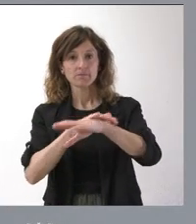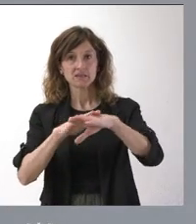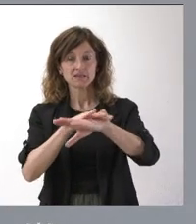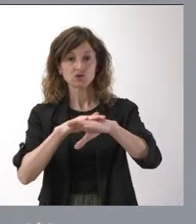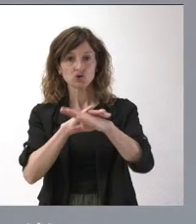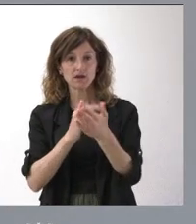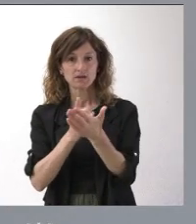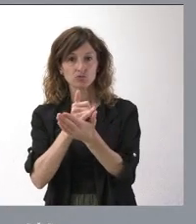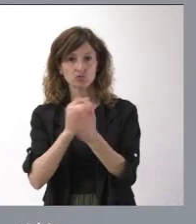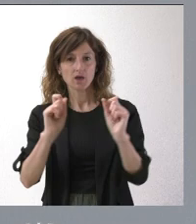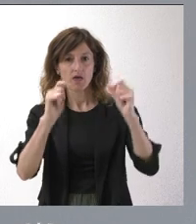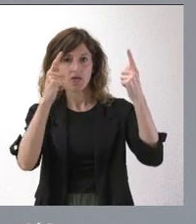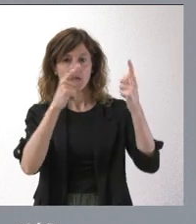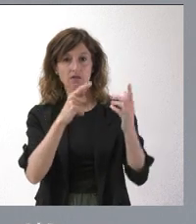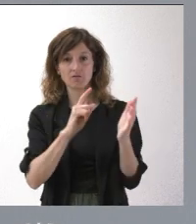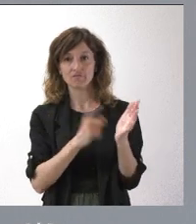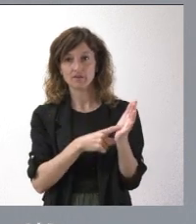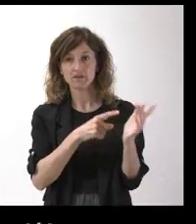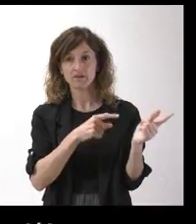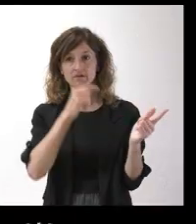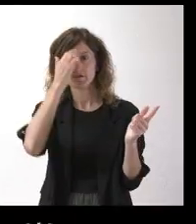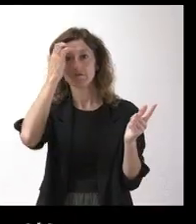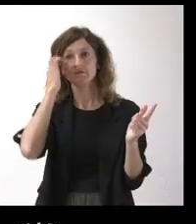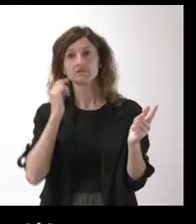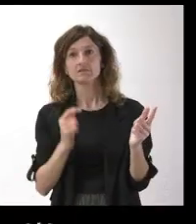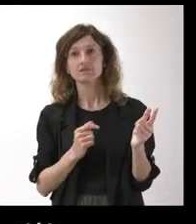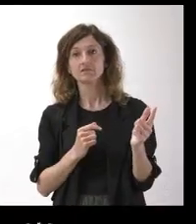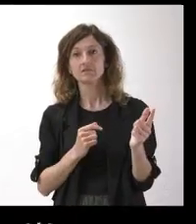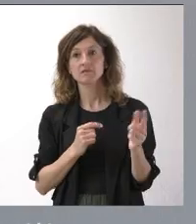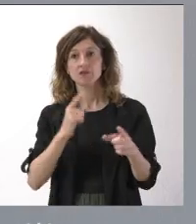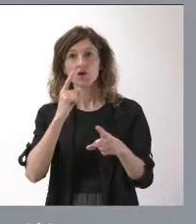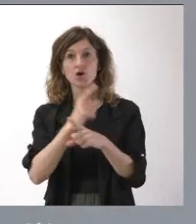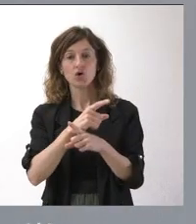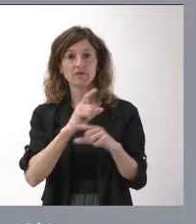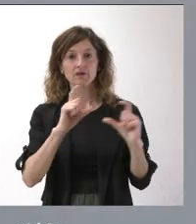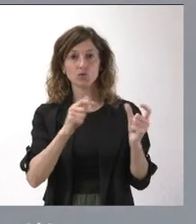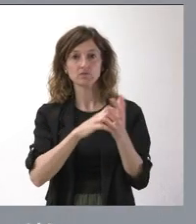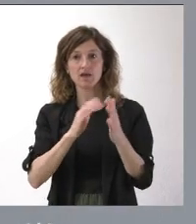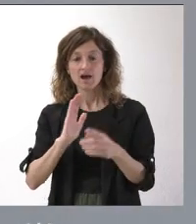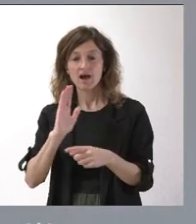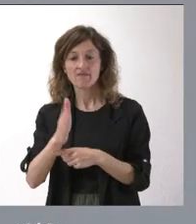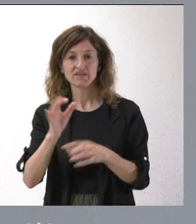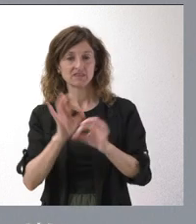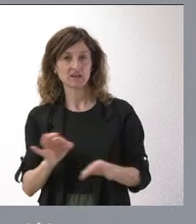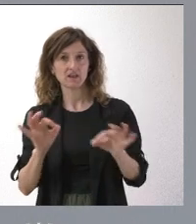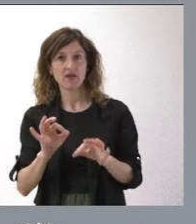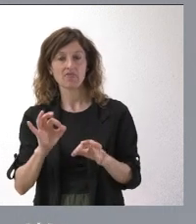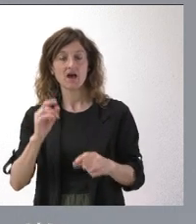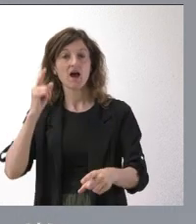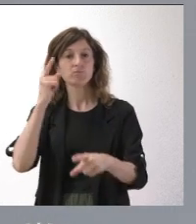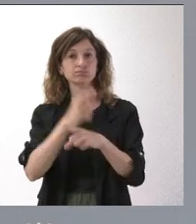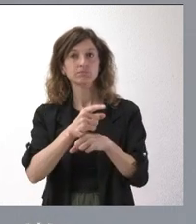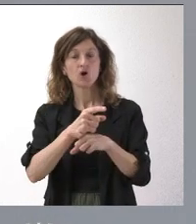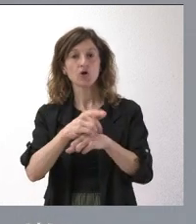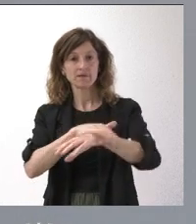de Agricultura ha estado en vigor y ha limitado… no, la orden de la Junta no ha causado ningún perjuicio. El perjuicio lo ha causado la